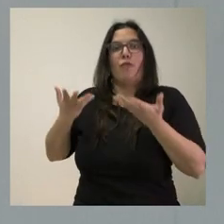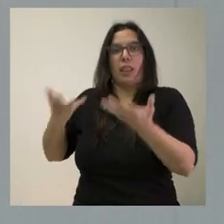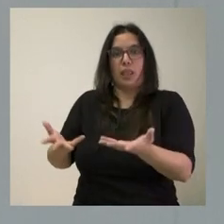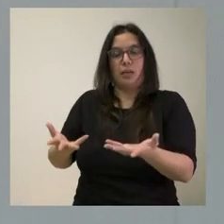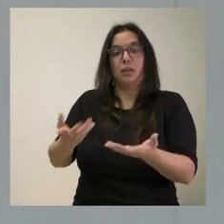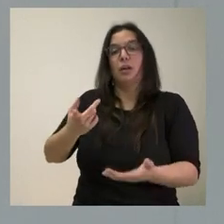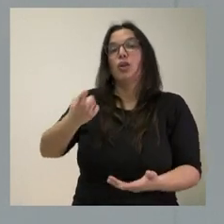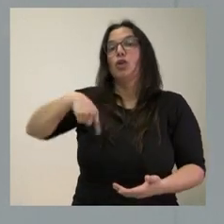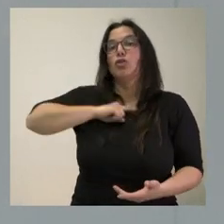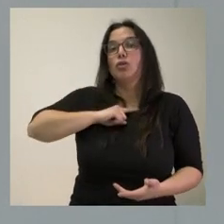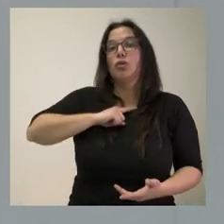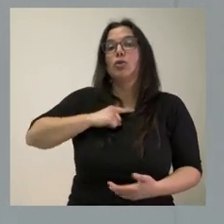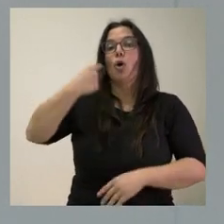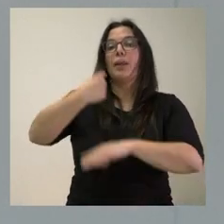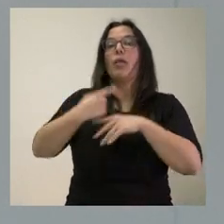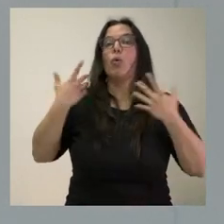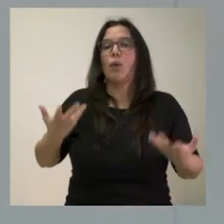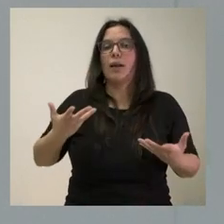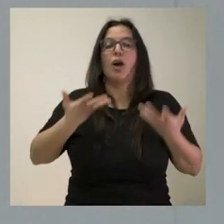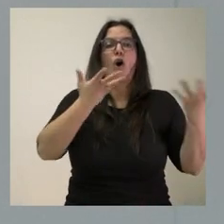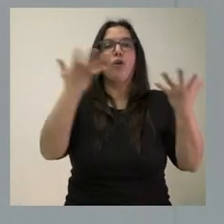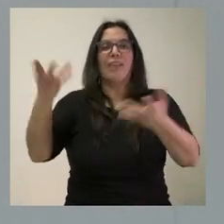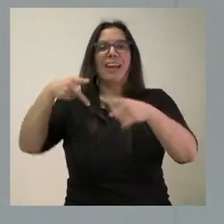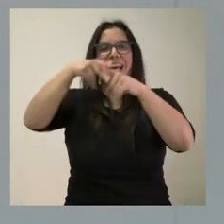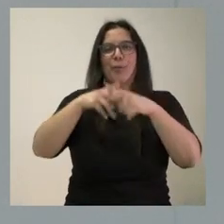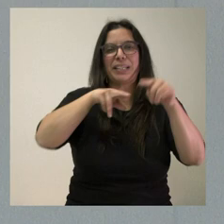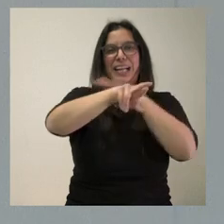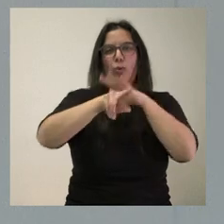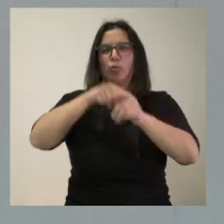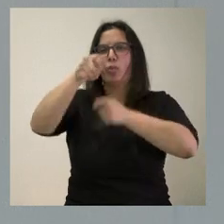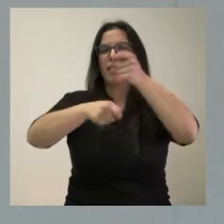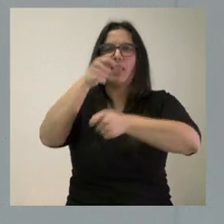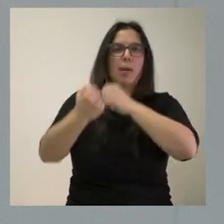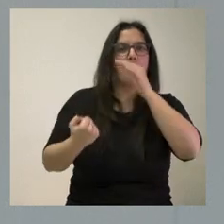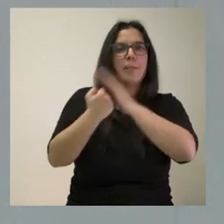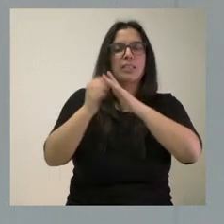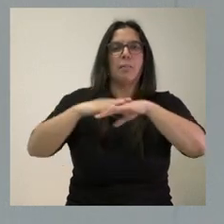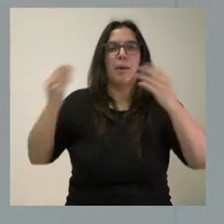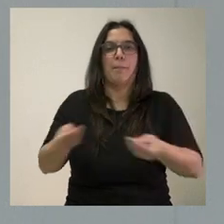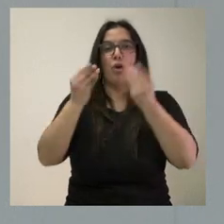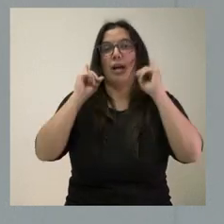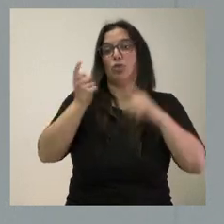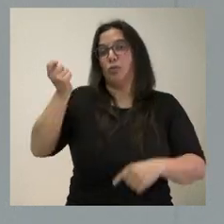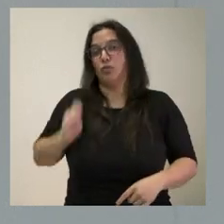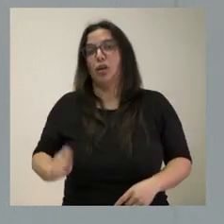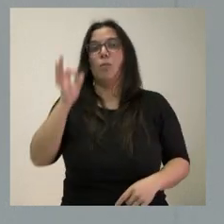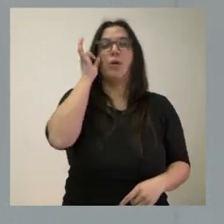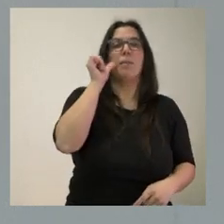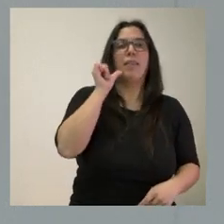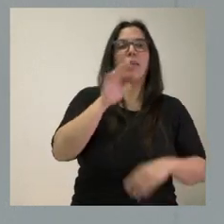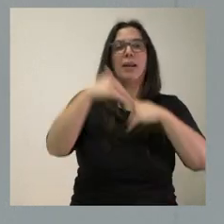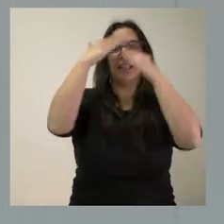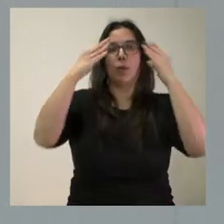es mejorar todos los instrumentos de los que puedan disponer los profesionales y las mujeres embarazadas para mejorar la atención,